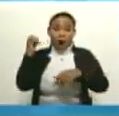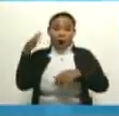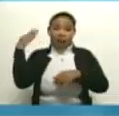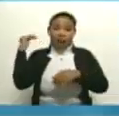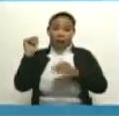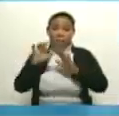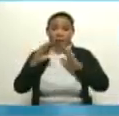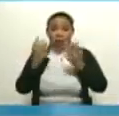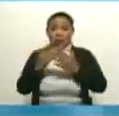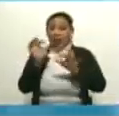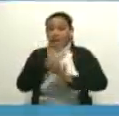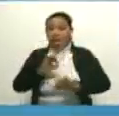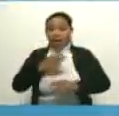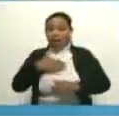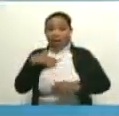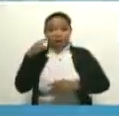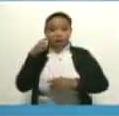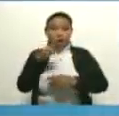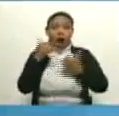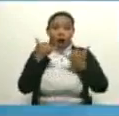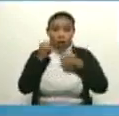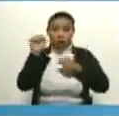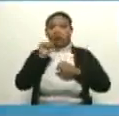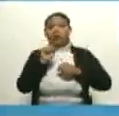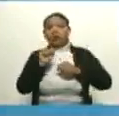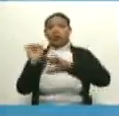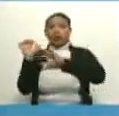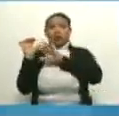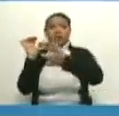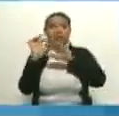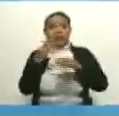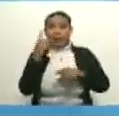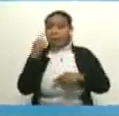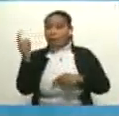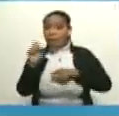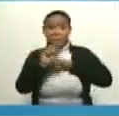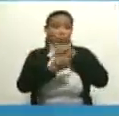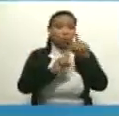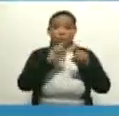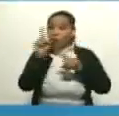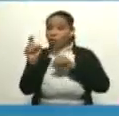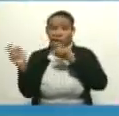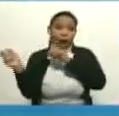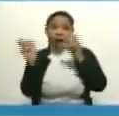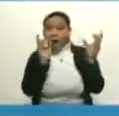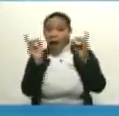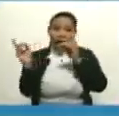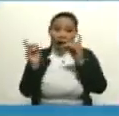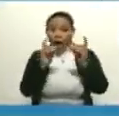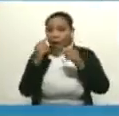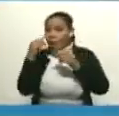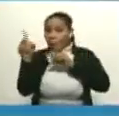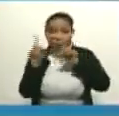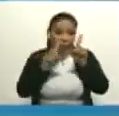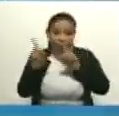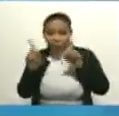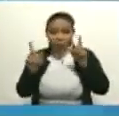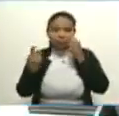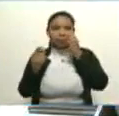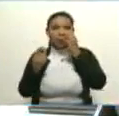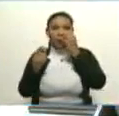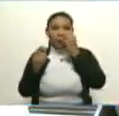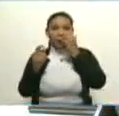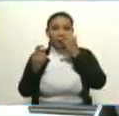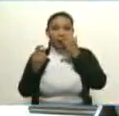quería desplazarse. Nadie quería verse. Y ahora, sí, ahora nos queremos ver, nos queremos preguntar muchísimo. Así ha sido un cambio en la